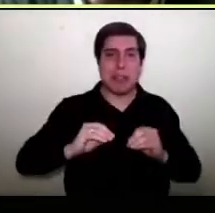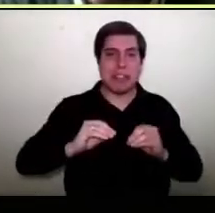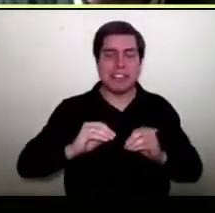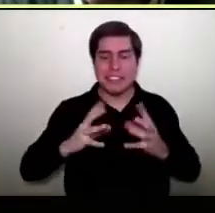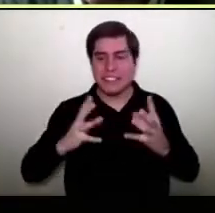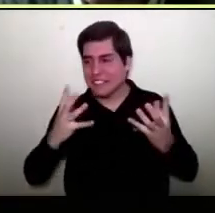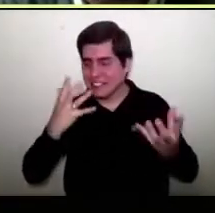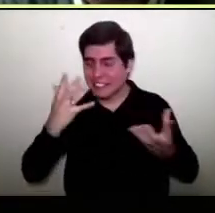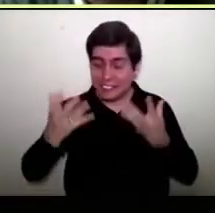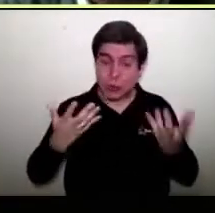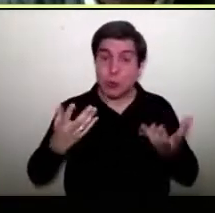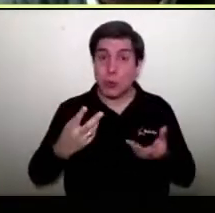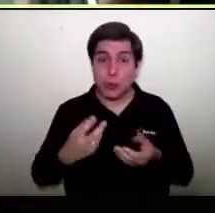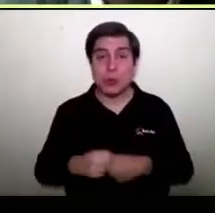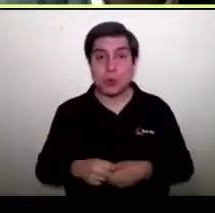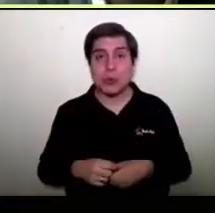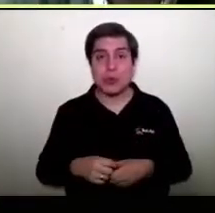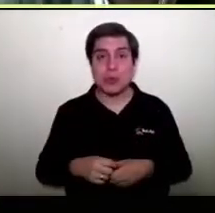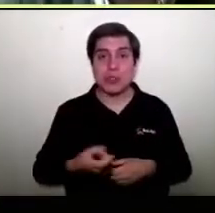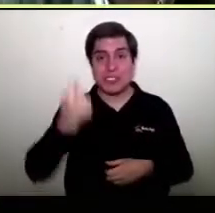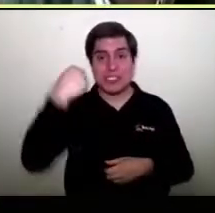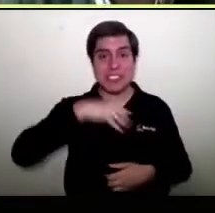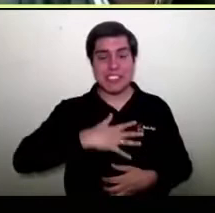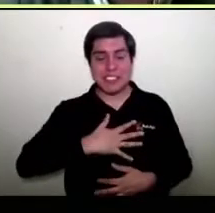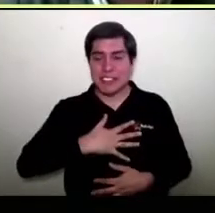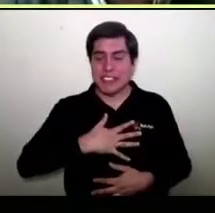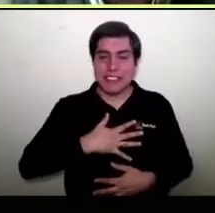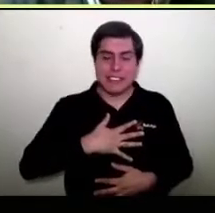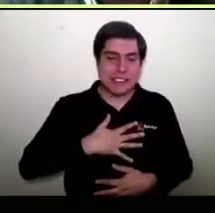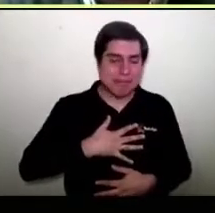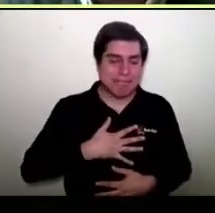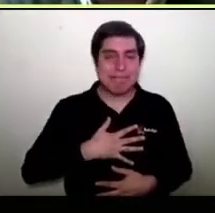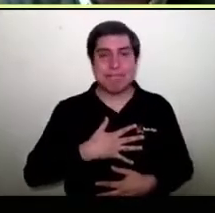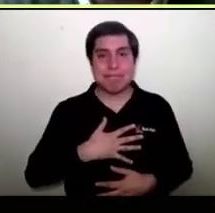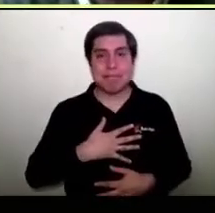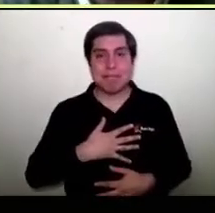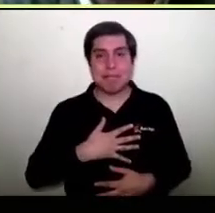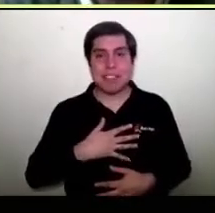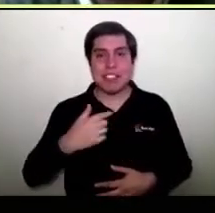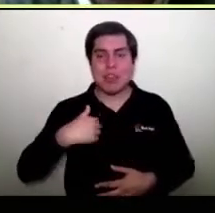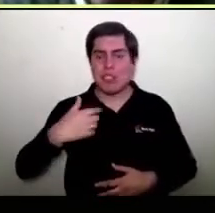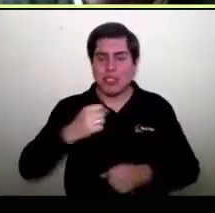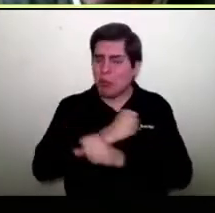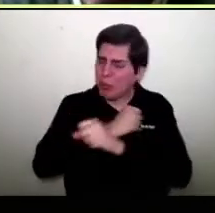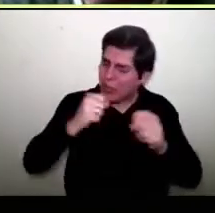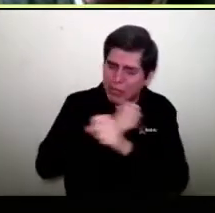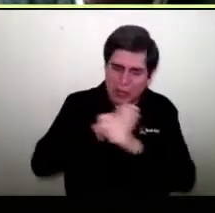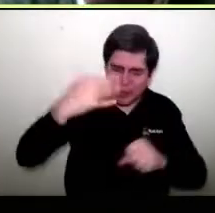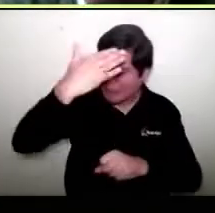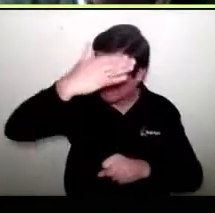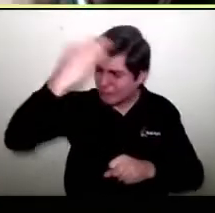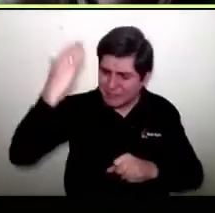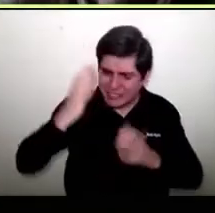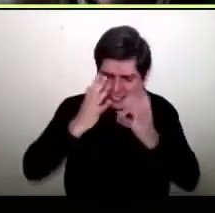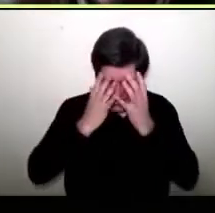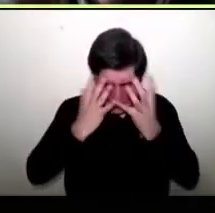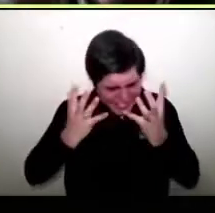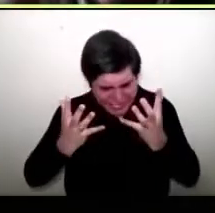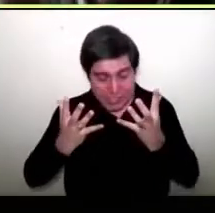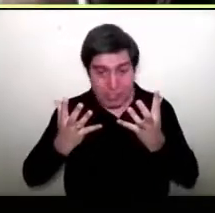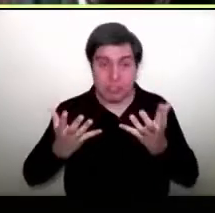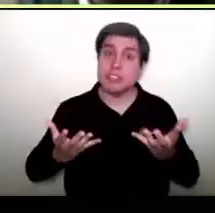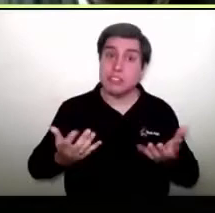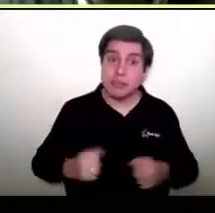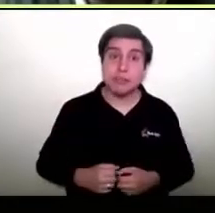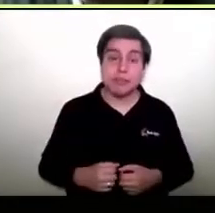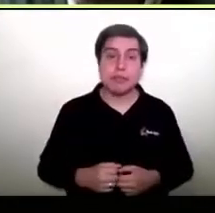tengo el sentimiento de que esto me va a superar. No estaba preparado, pero tarde o temprano, desde